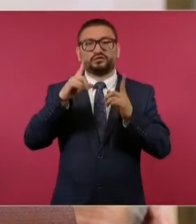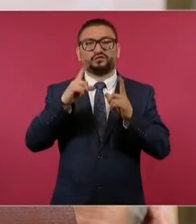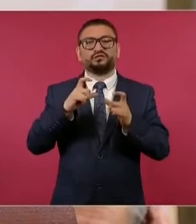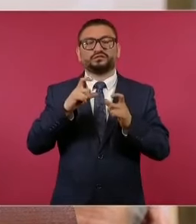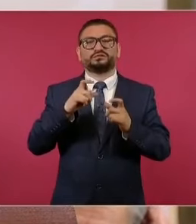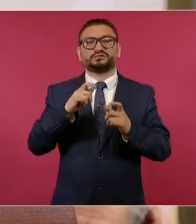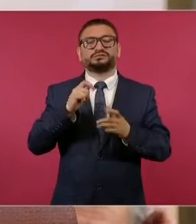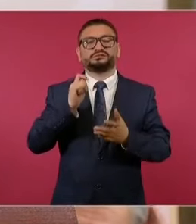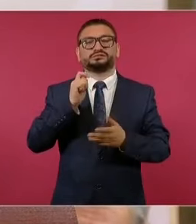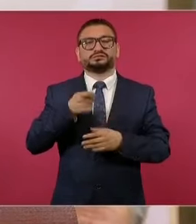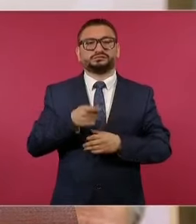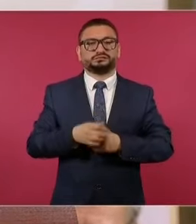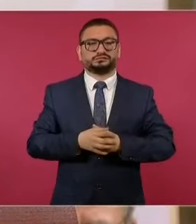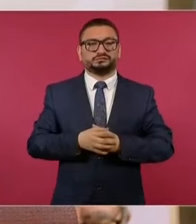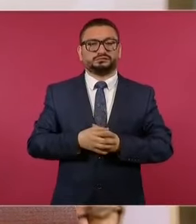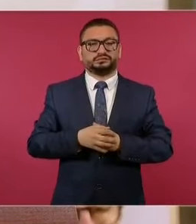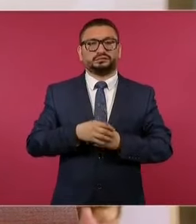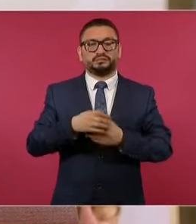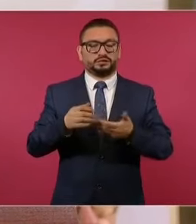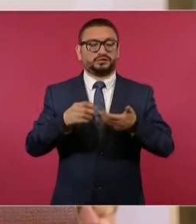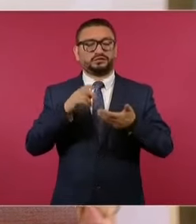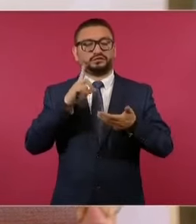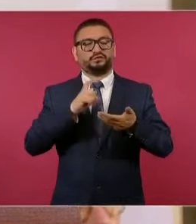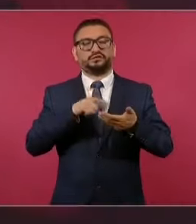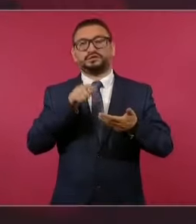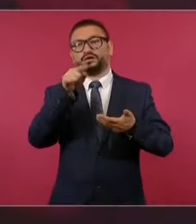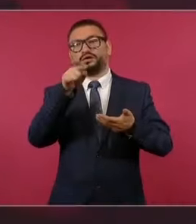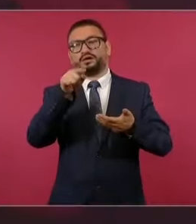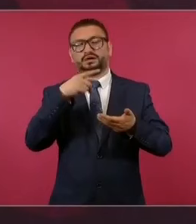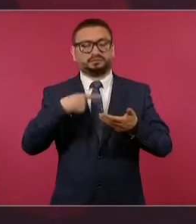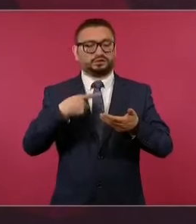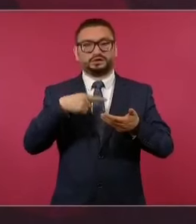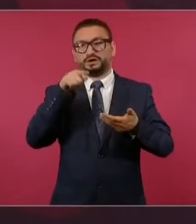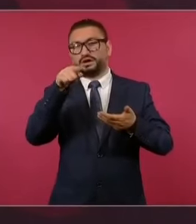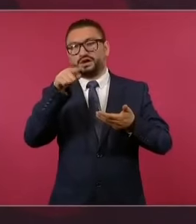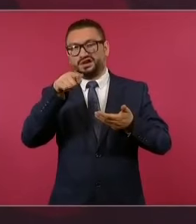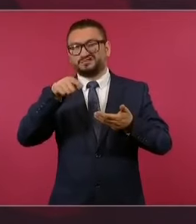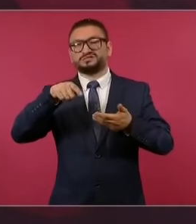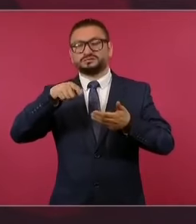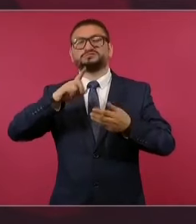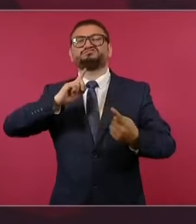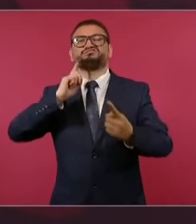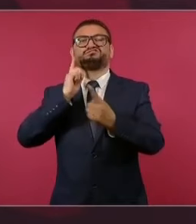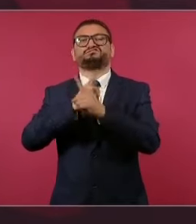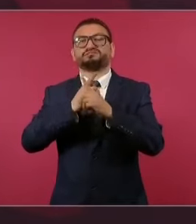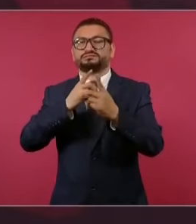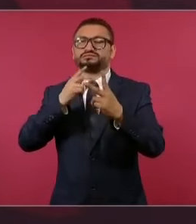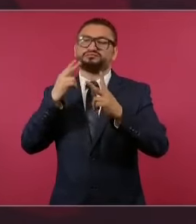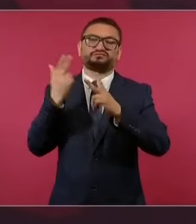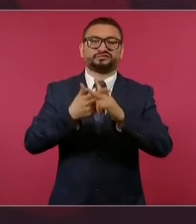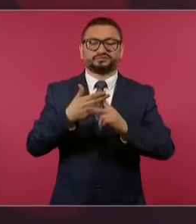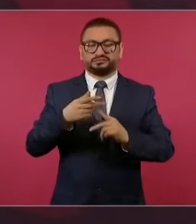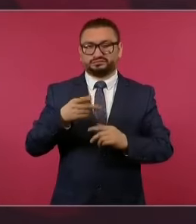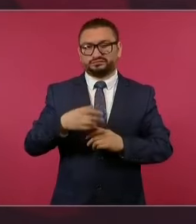para identificarlo, lo asesinaron cobardemente.